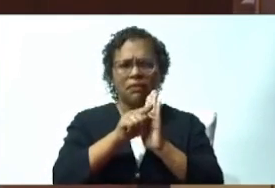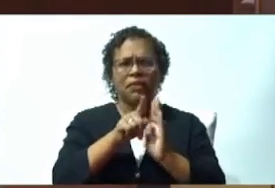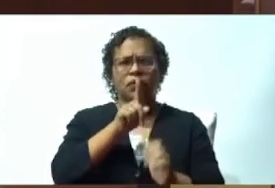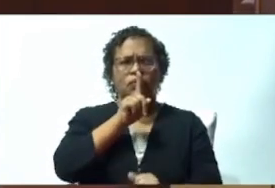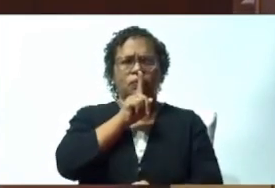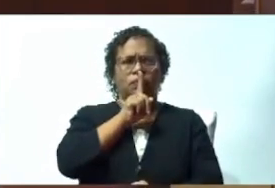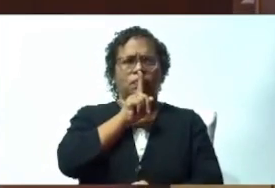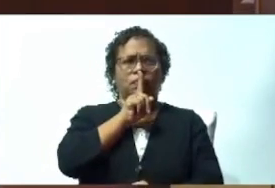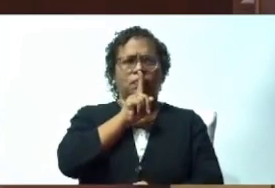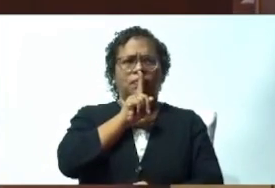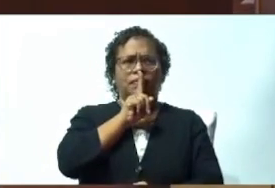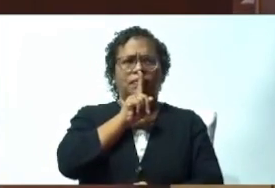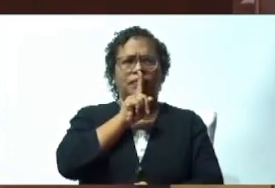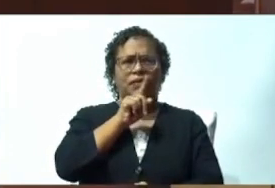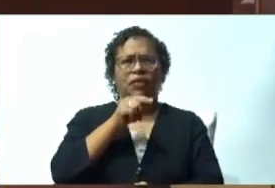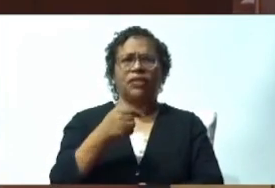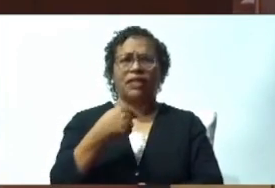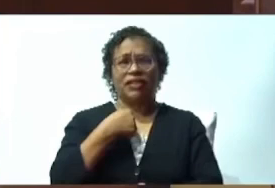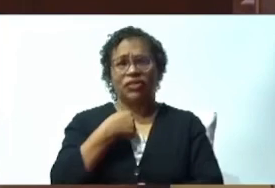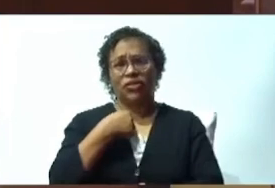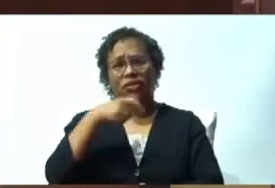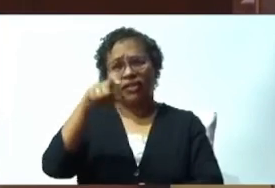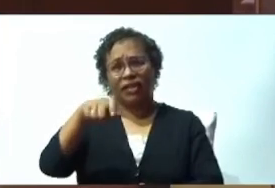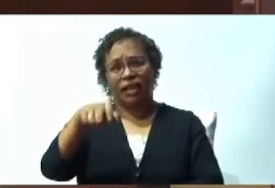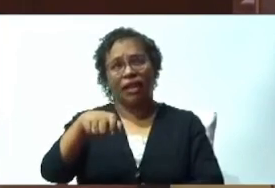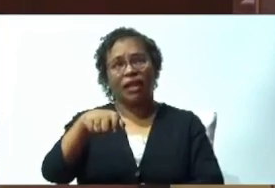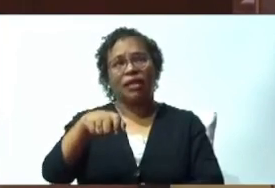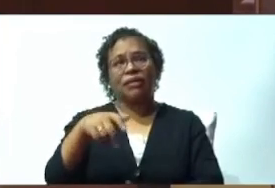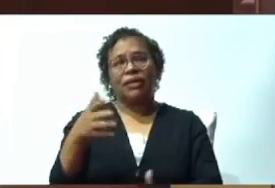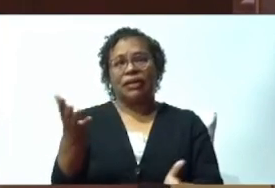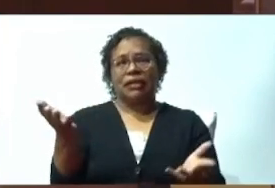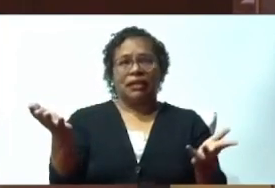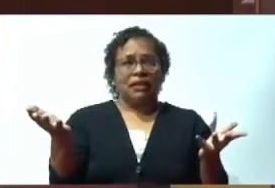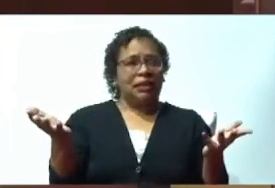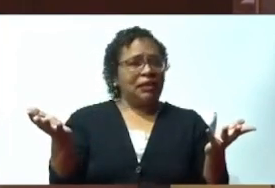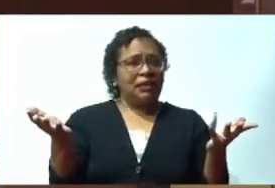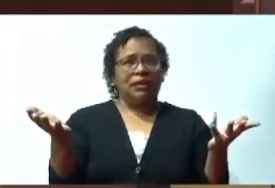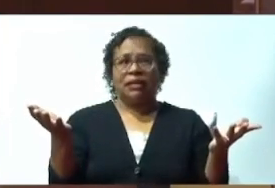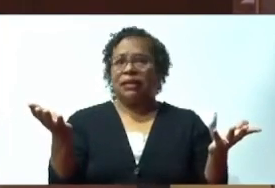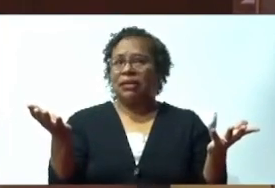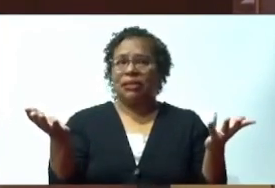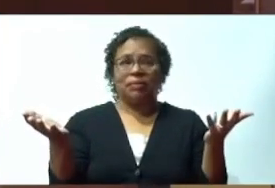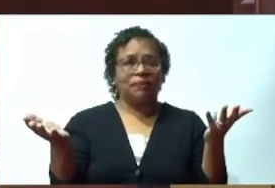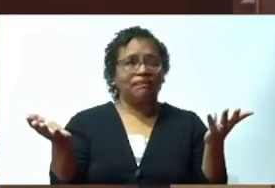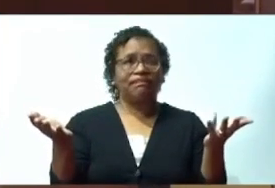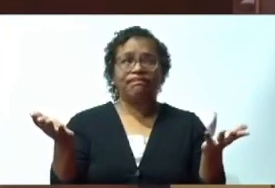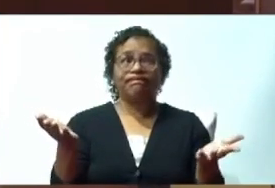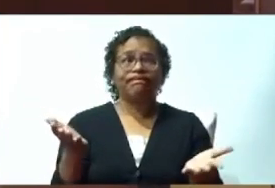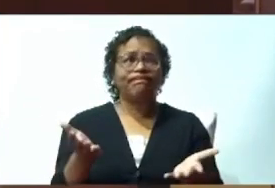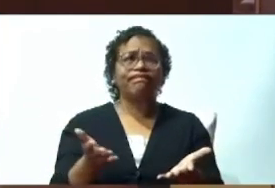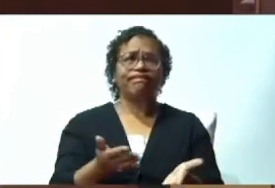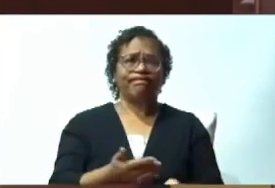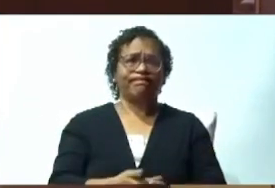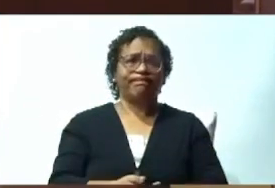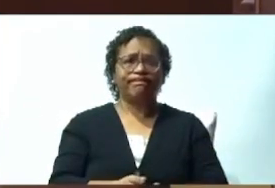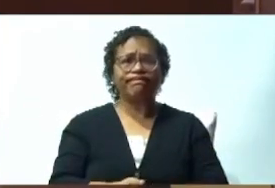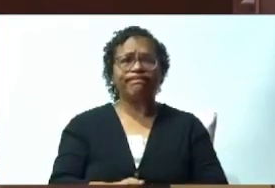hacerlo aquí y ya veremos si en la